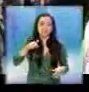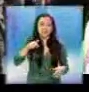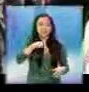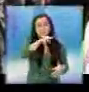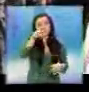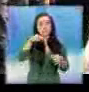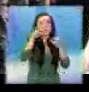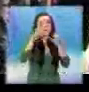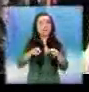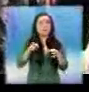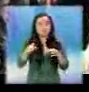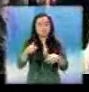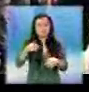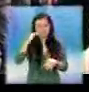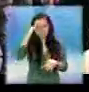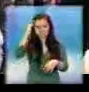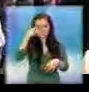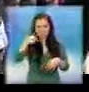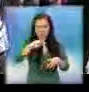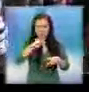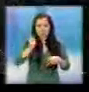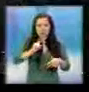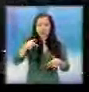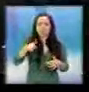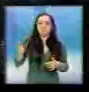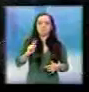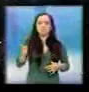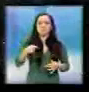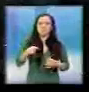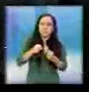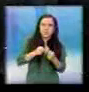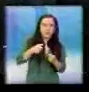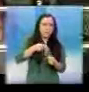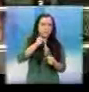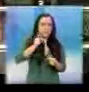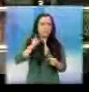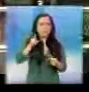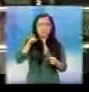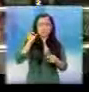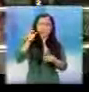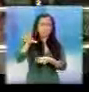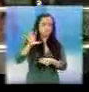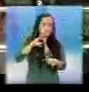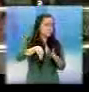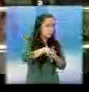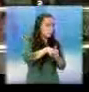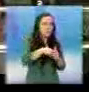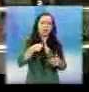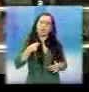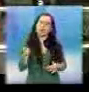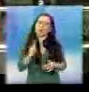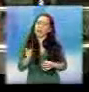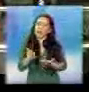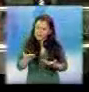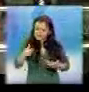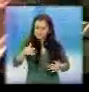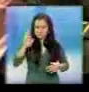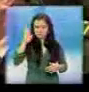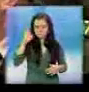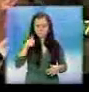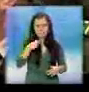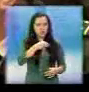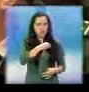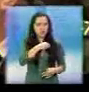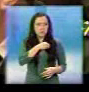¿Y si su sobalter no son capturados y acusados? No les dé la espalda. Algunos pensarán que lo hace solo para seguir siendo ministro.